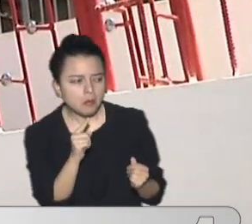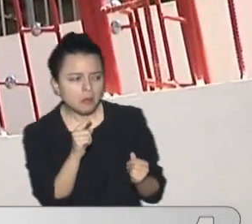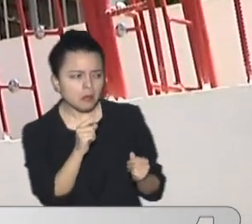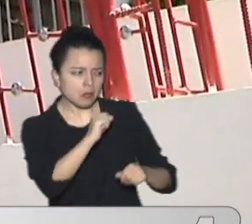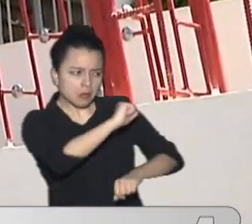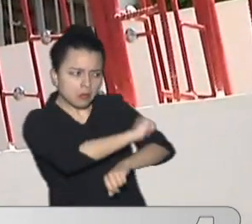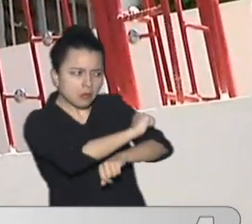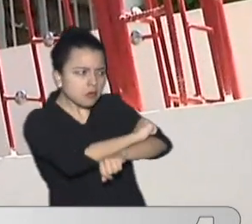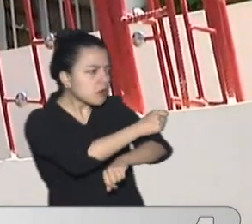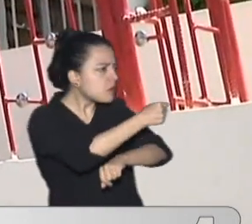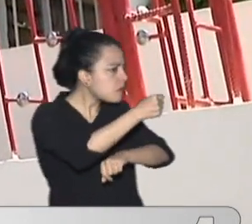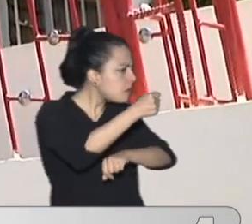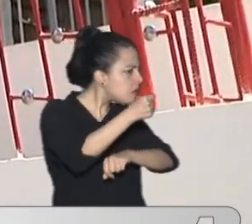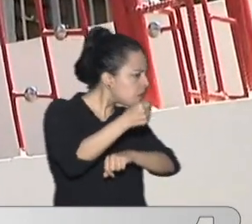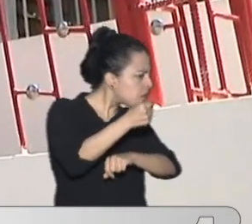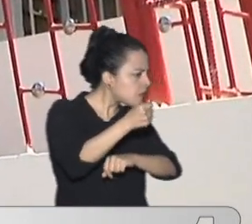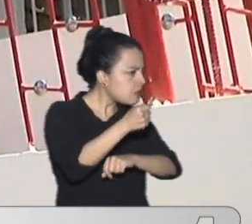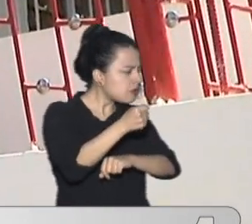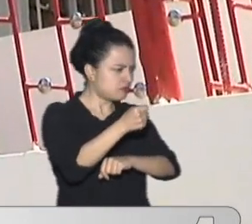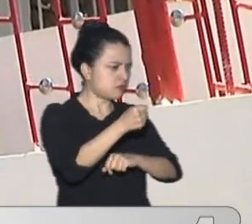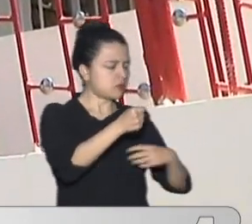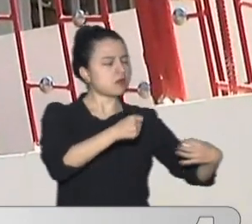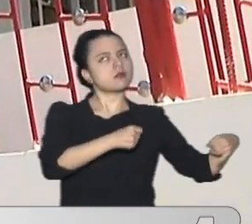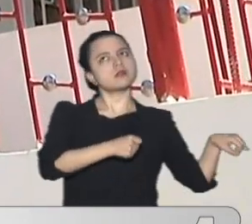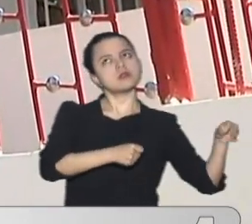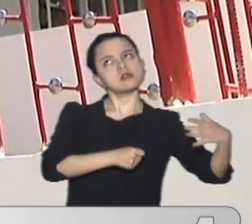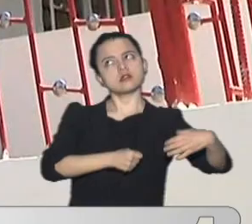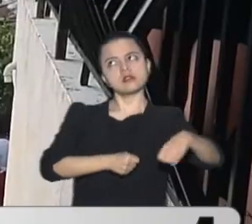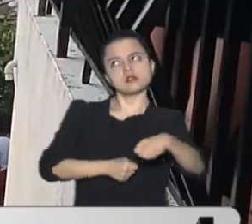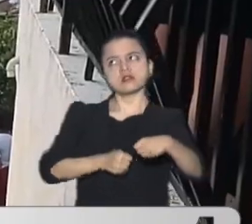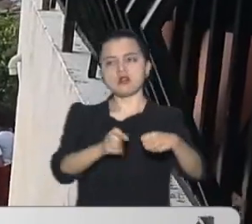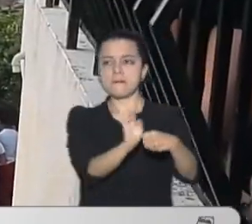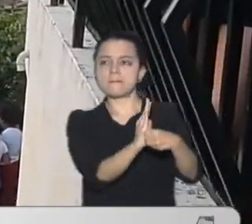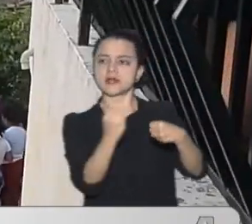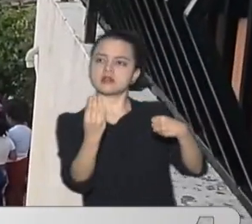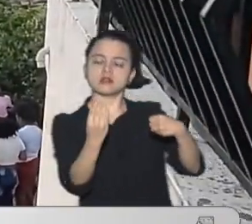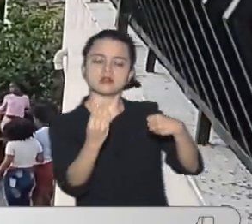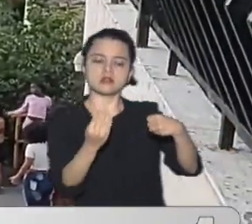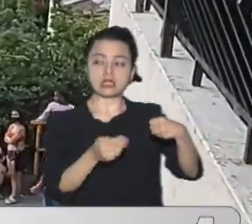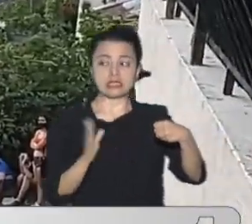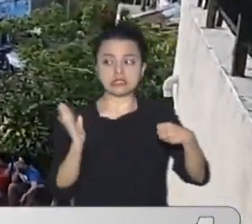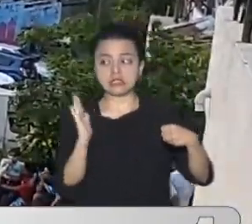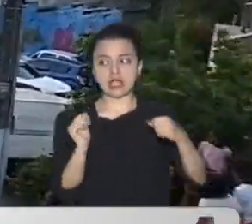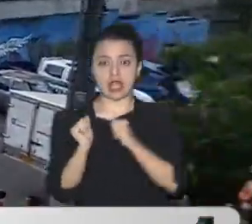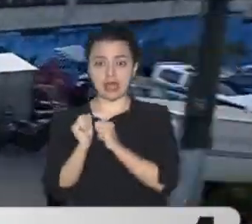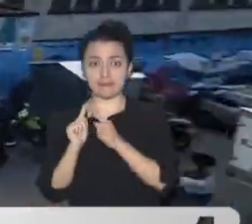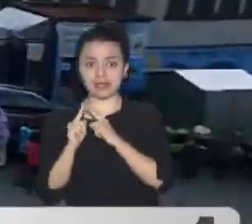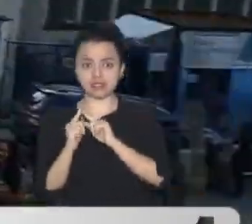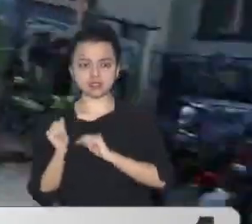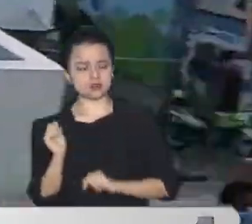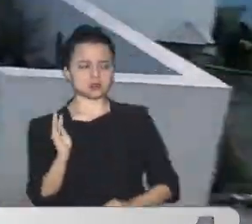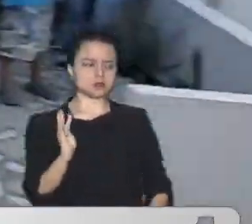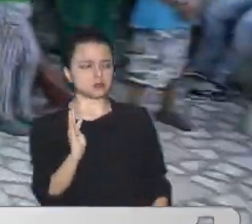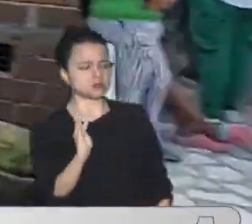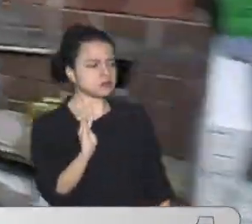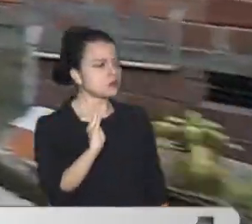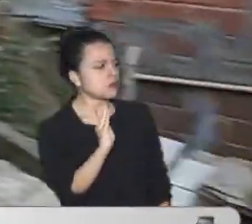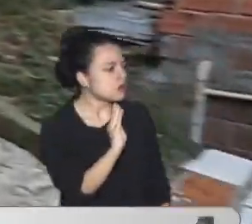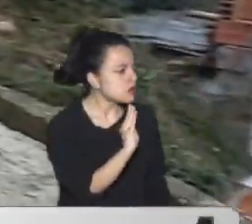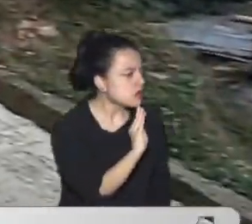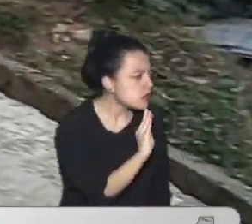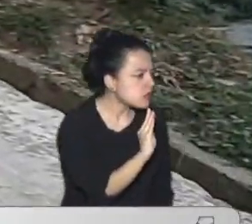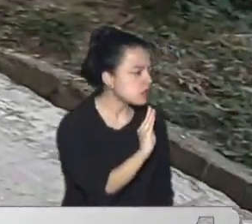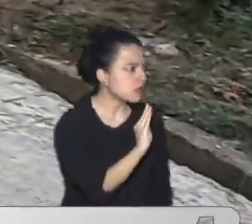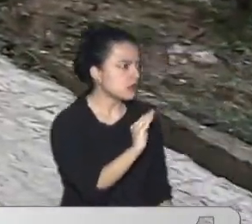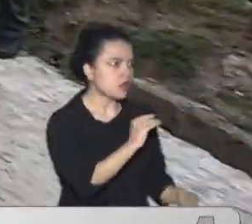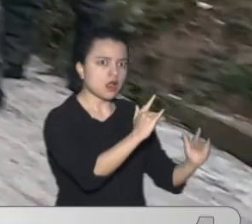vidrios De la ventana Y abrió la puerta Y entró Con varias amigas Vecinas Y la encontraron En la parte de atrás